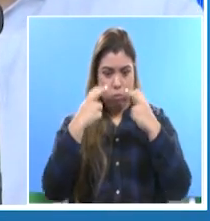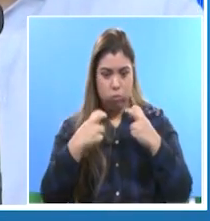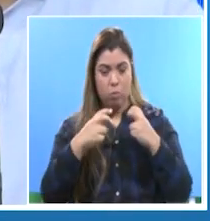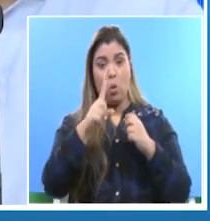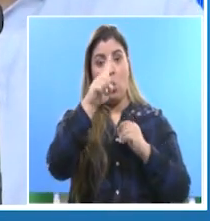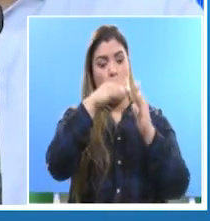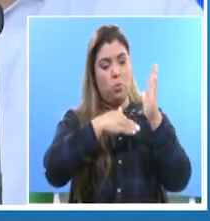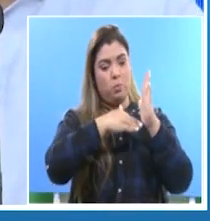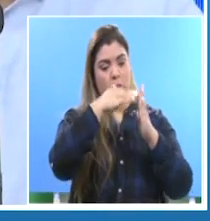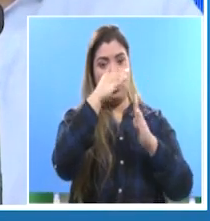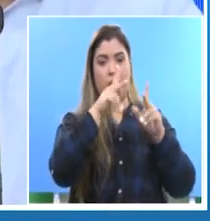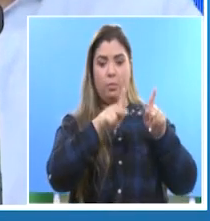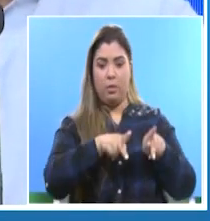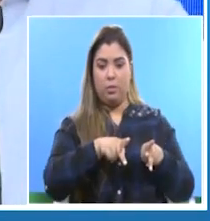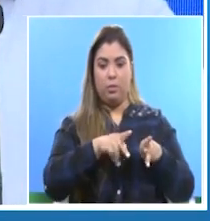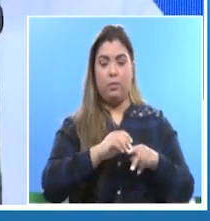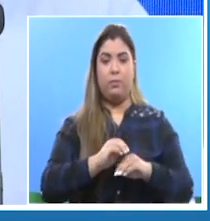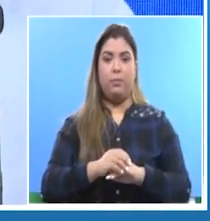habitantes en Panamá.